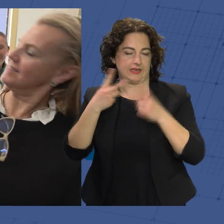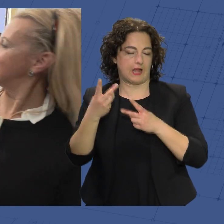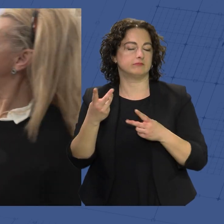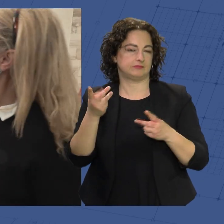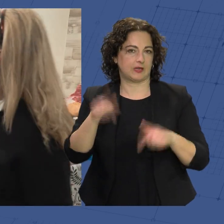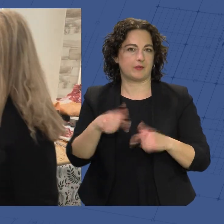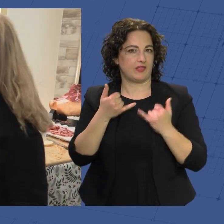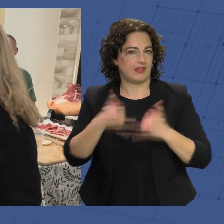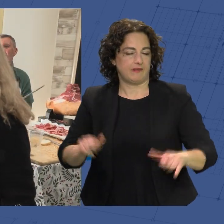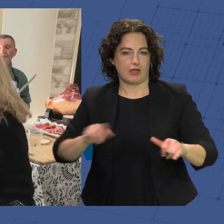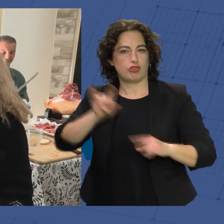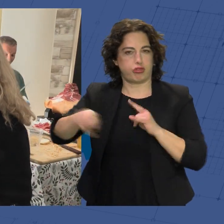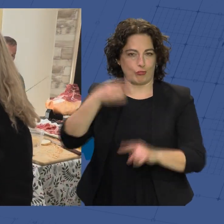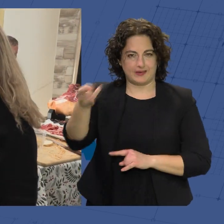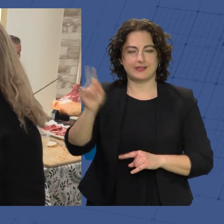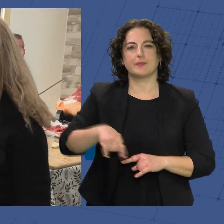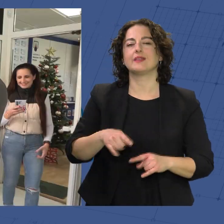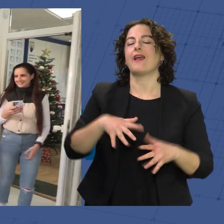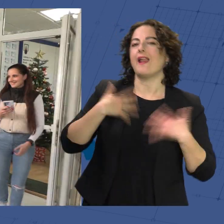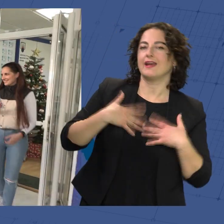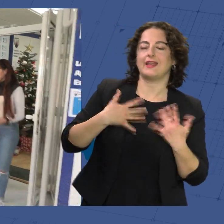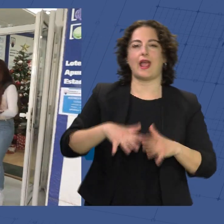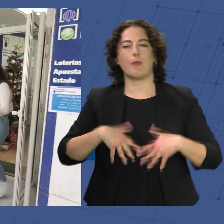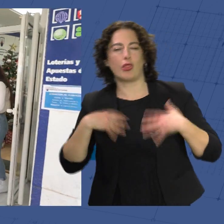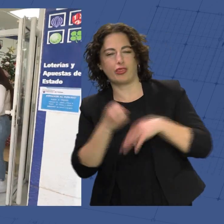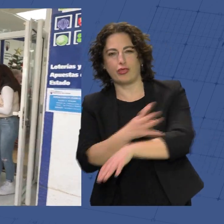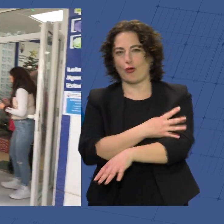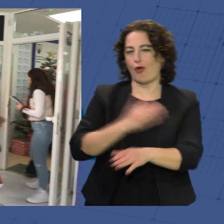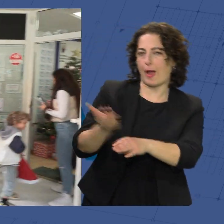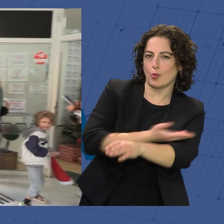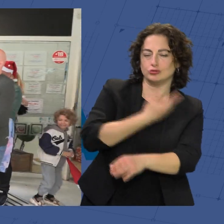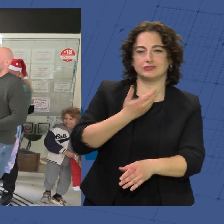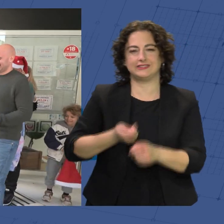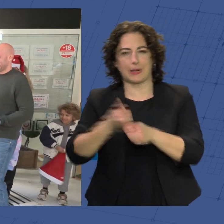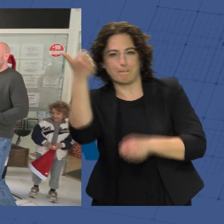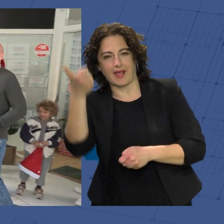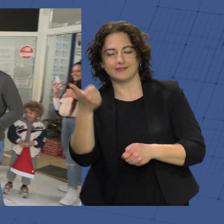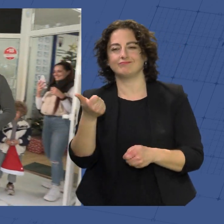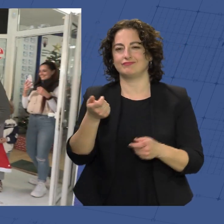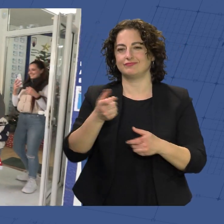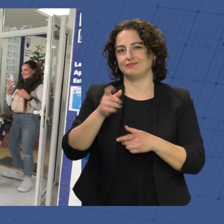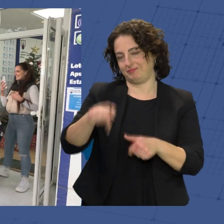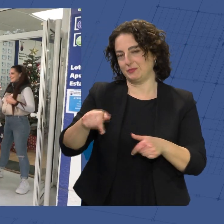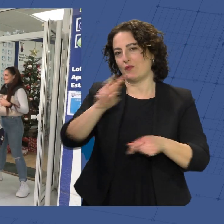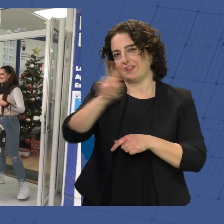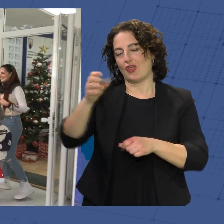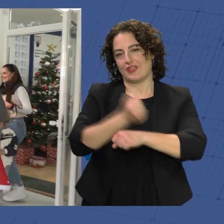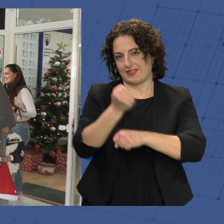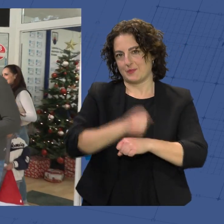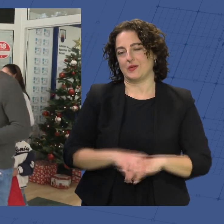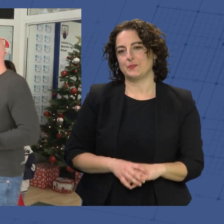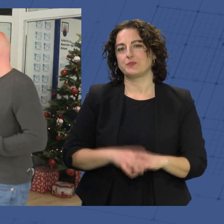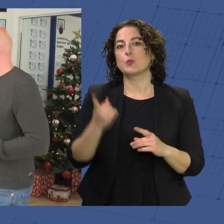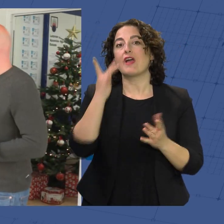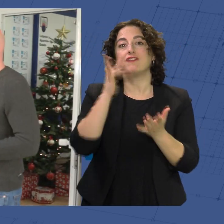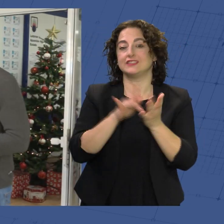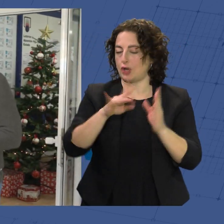celebrar doblemente. Alegría, emoción, risas, lágrimas, jamón y champán han regado esta administración en este 22 de diciembre, una